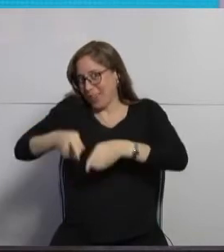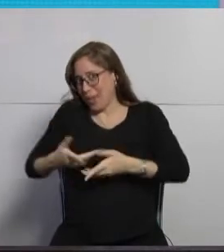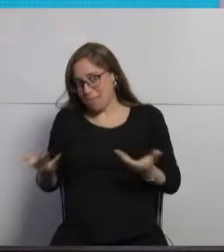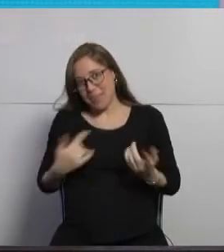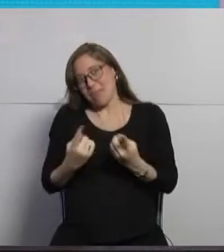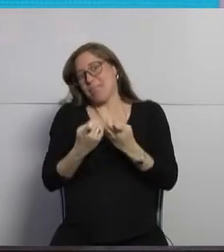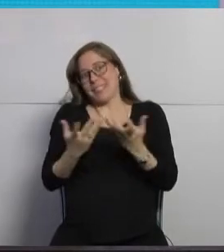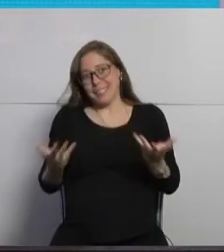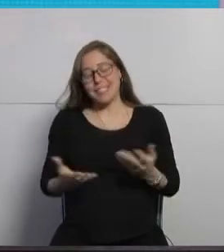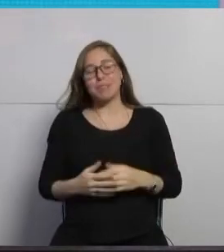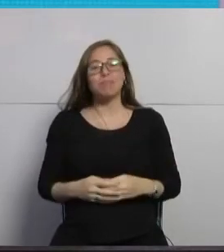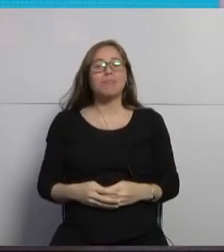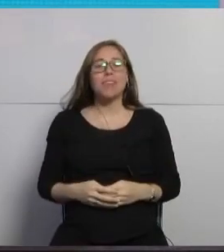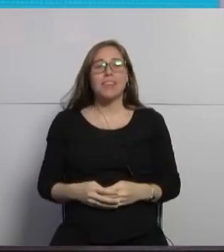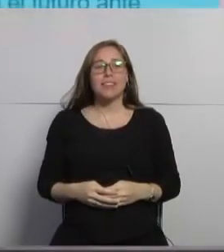necesario